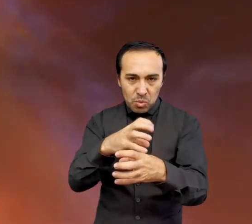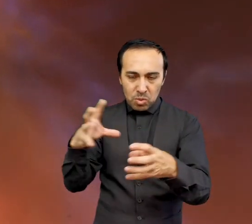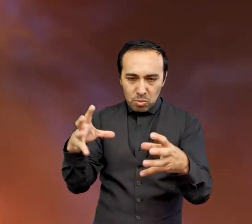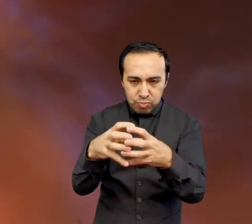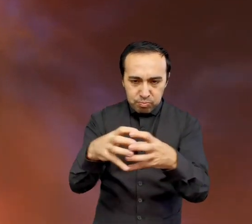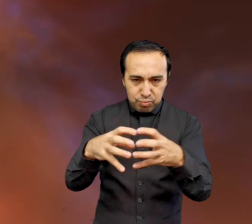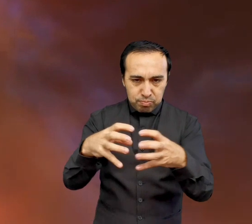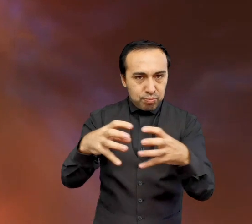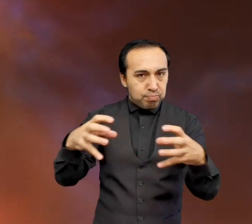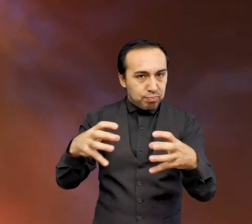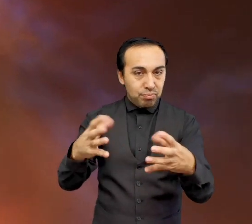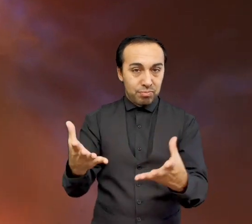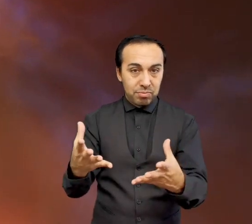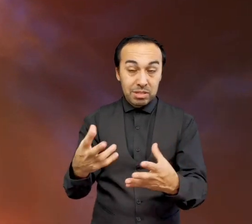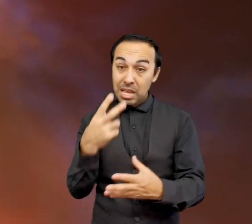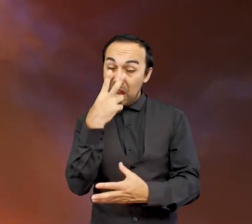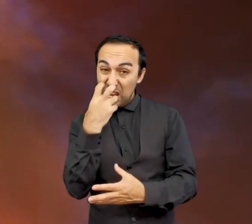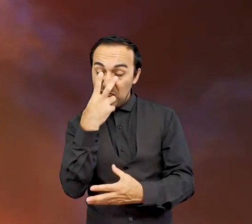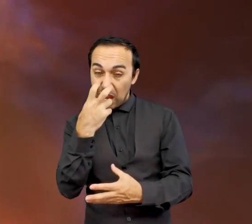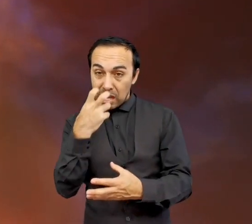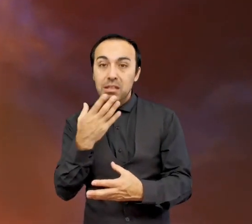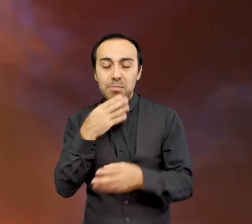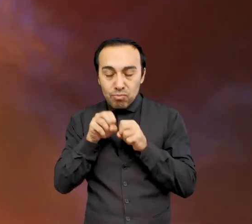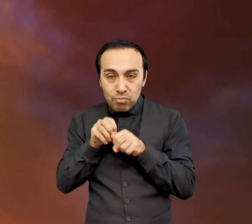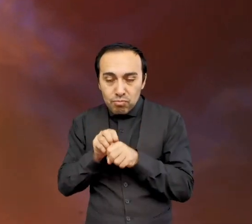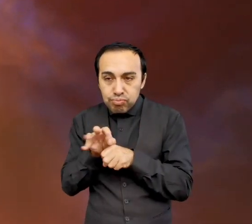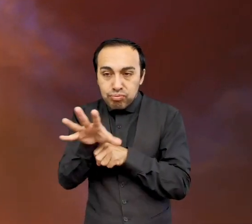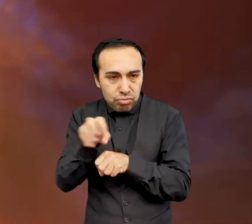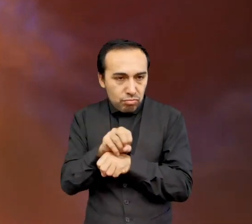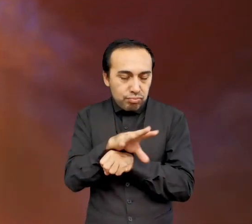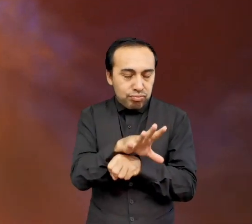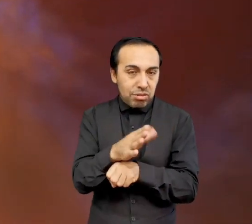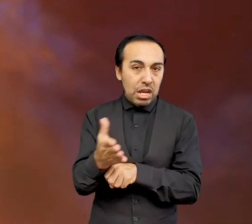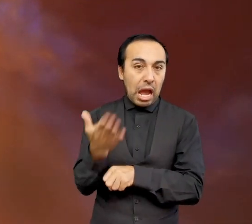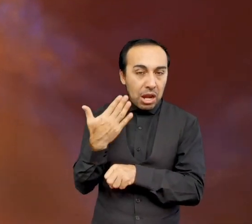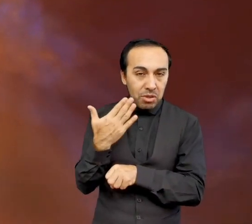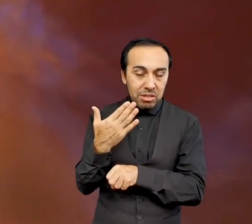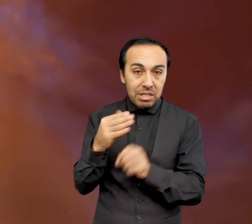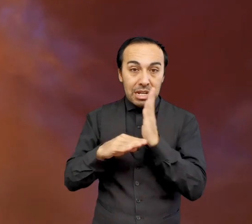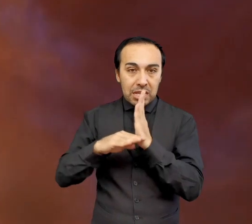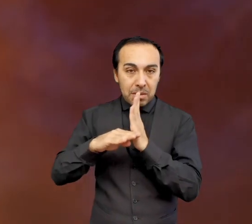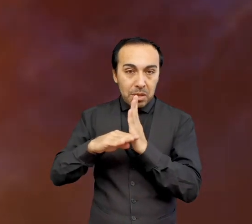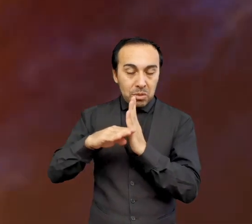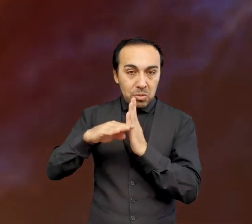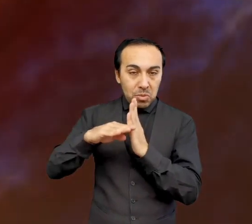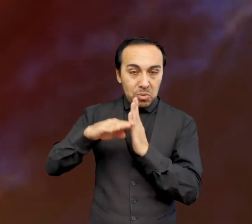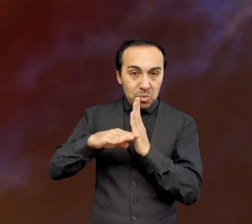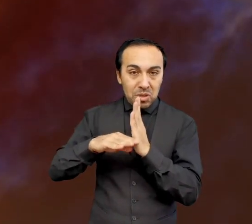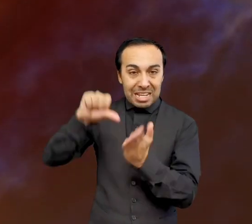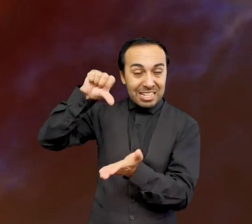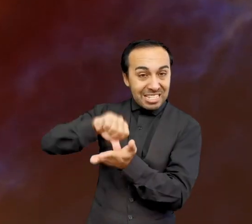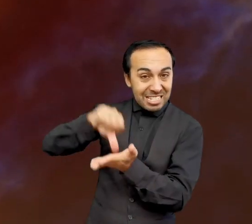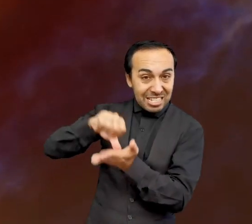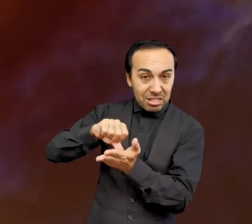material que entra. El gas que cae libera energía cinética en forma de calor y la temperatura y la presión en el centro